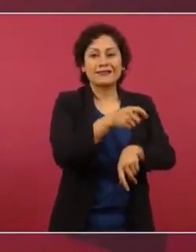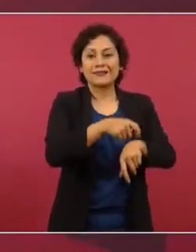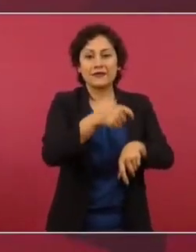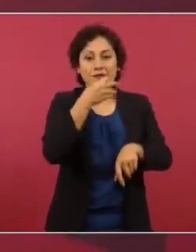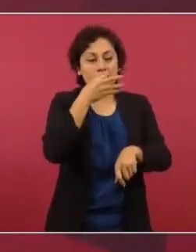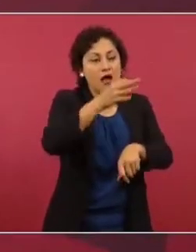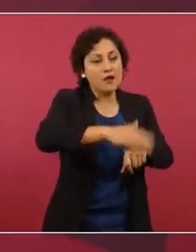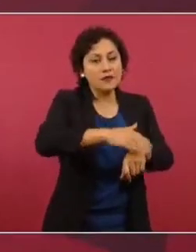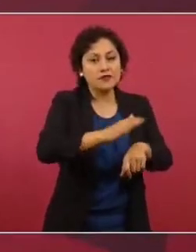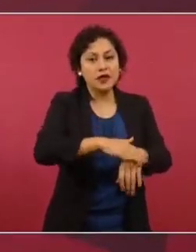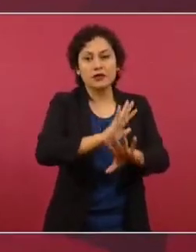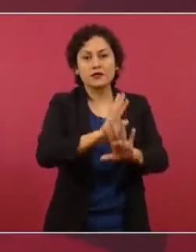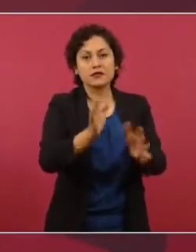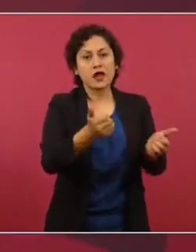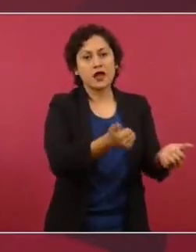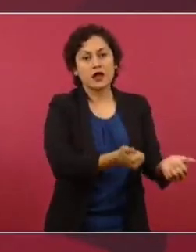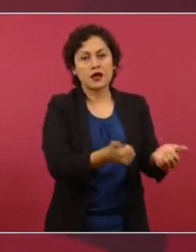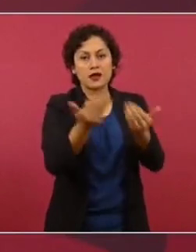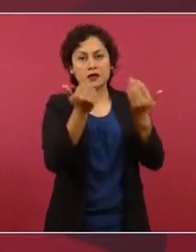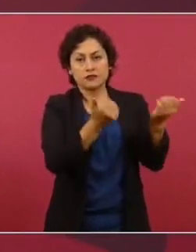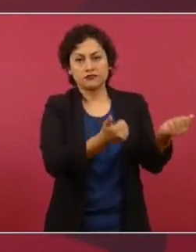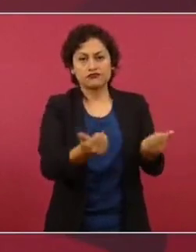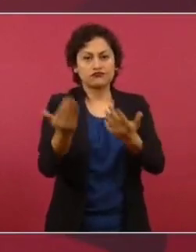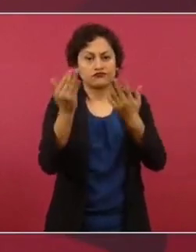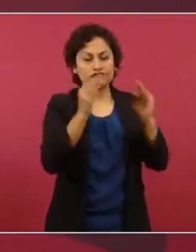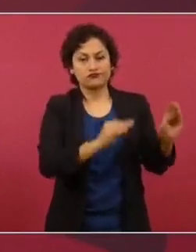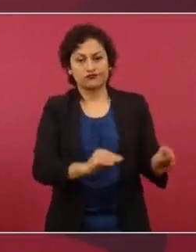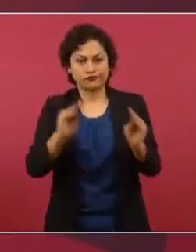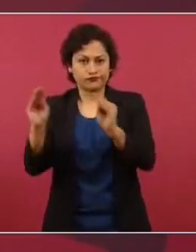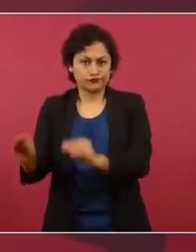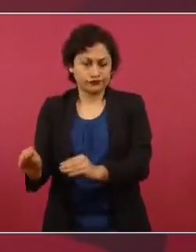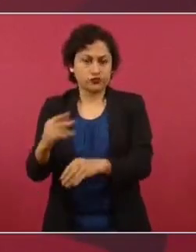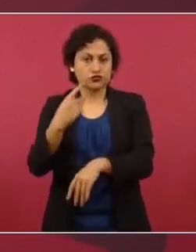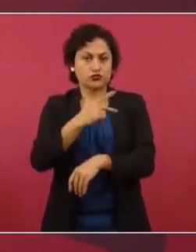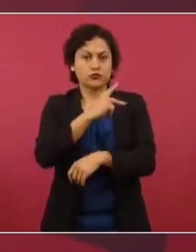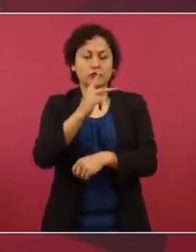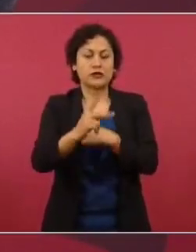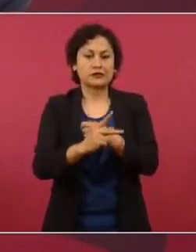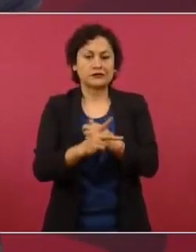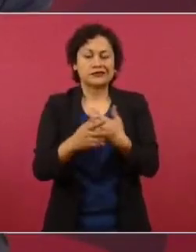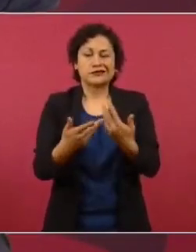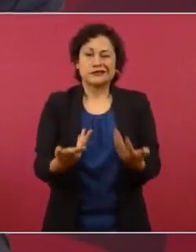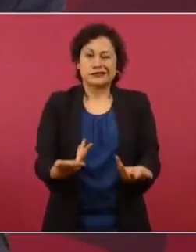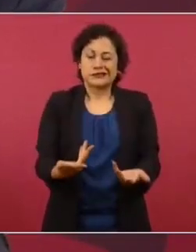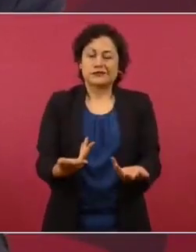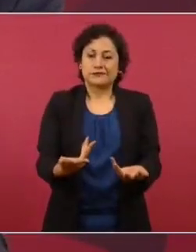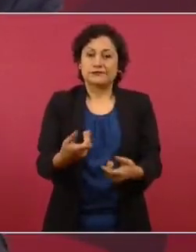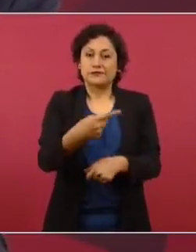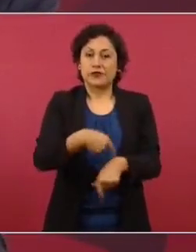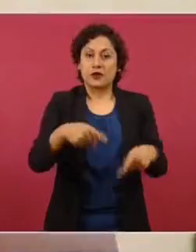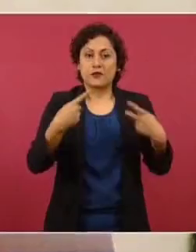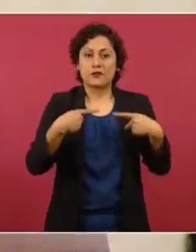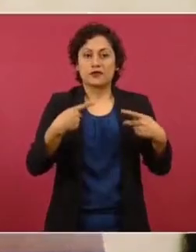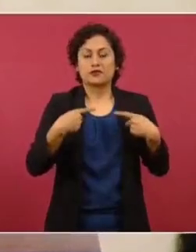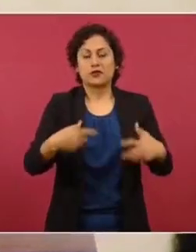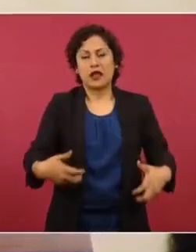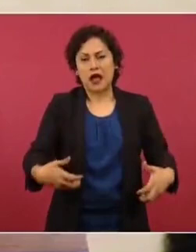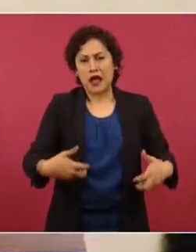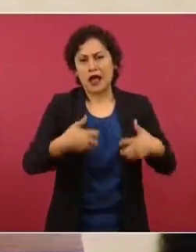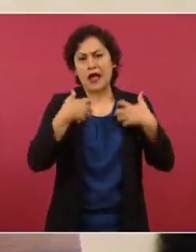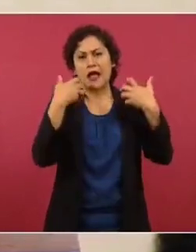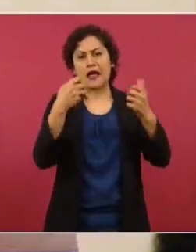como protesta en la puerta del albergue